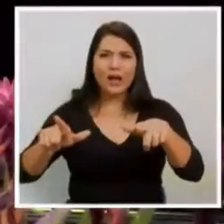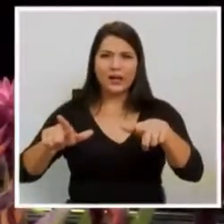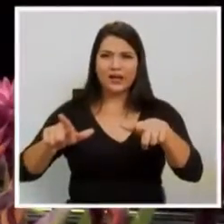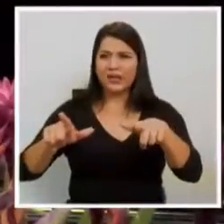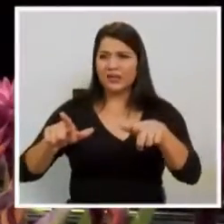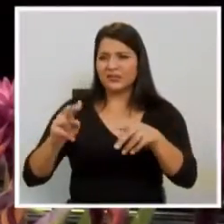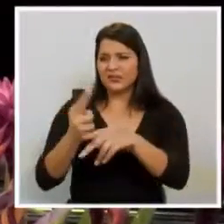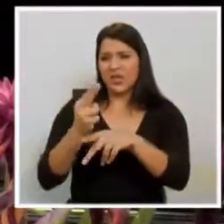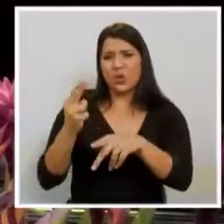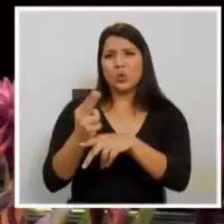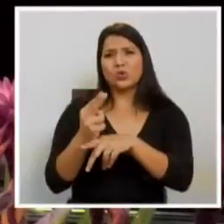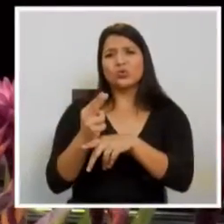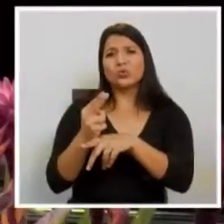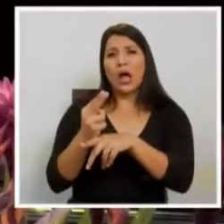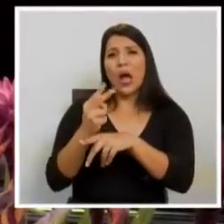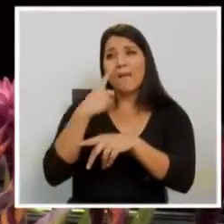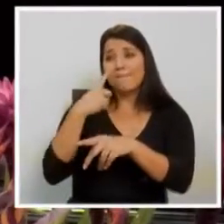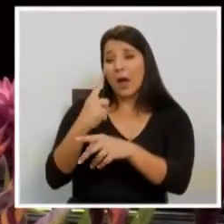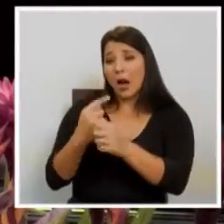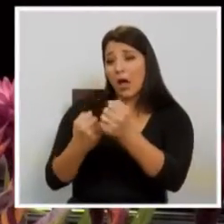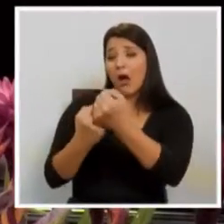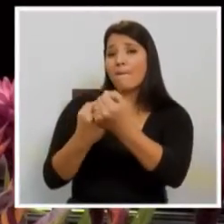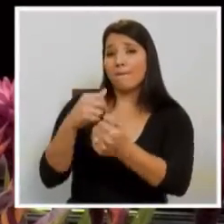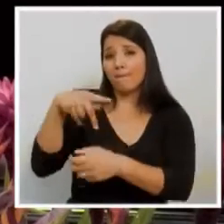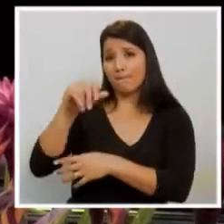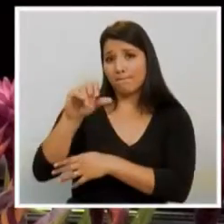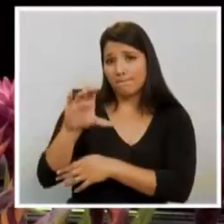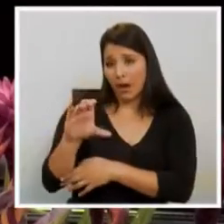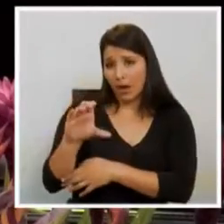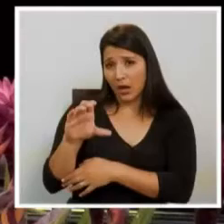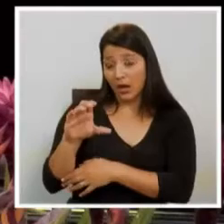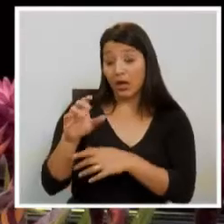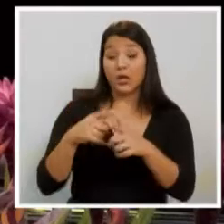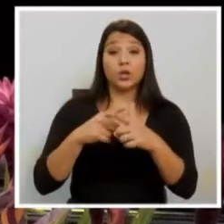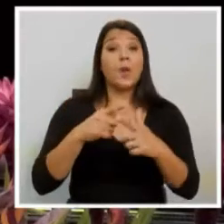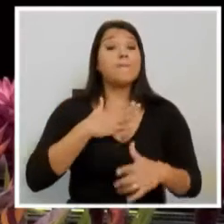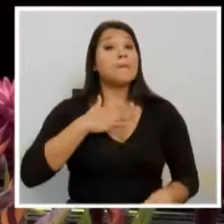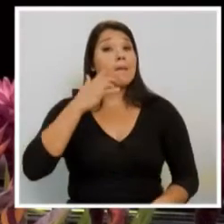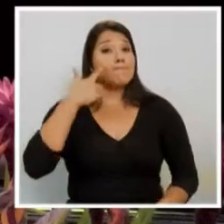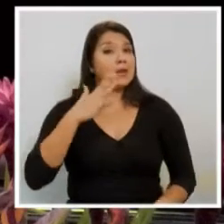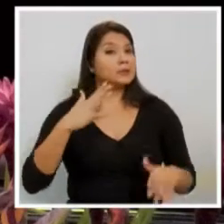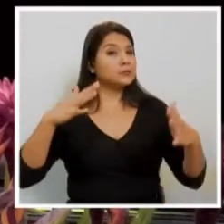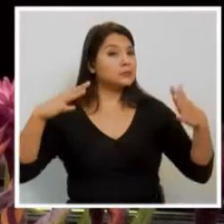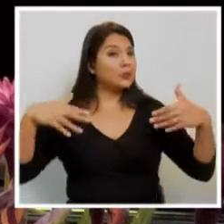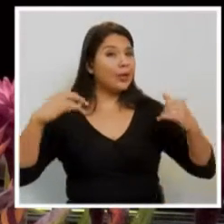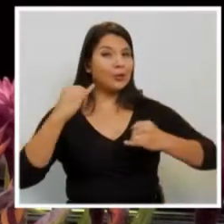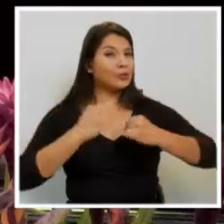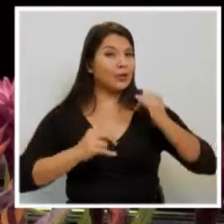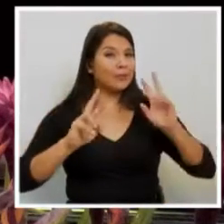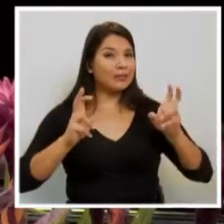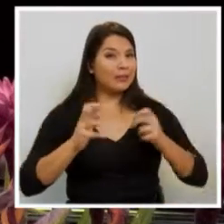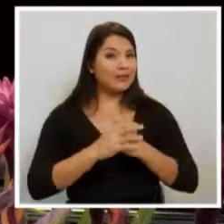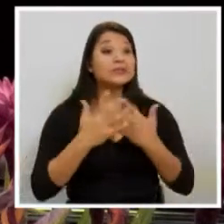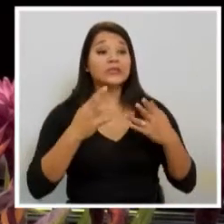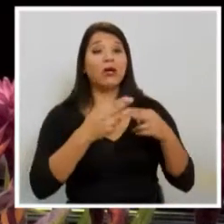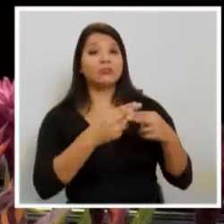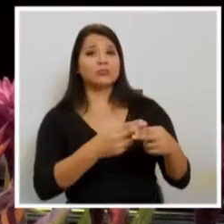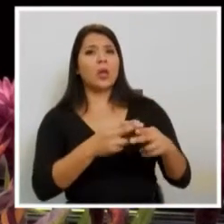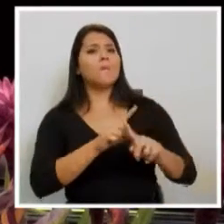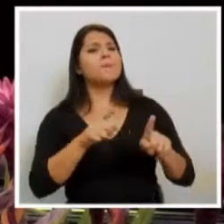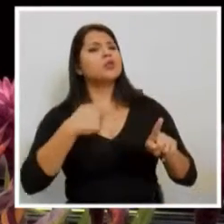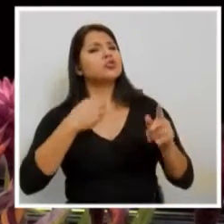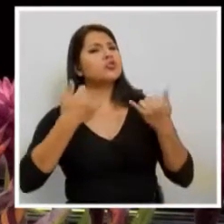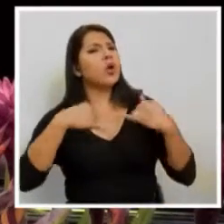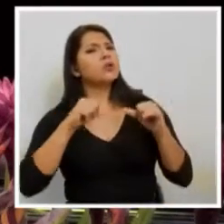estado utilizando a favor del PAC, entonces me parece que todavía el tema no termina aquí. Se dio el nombramiento, pero yo seguiré